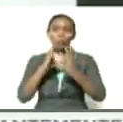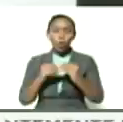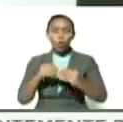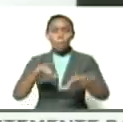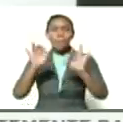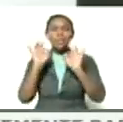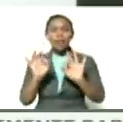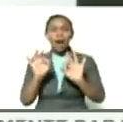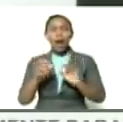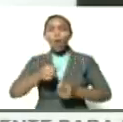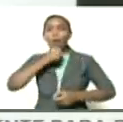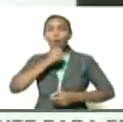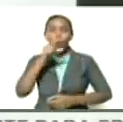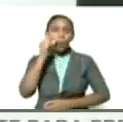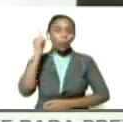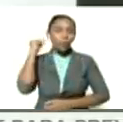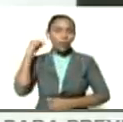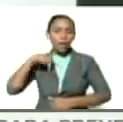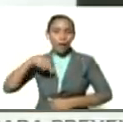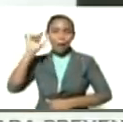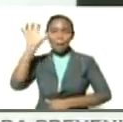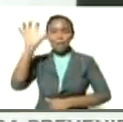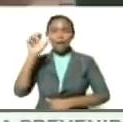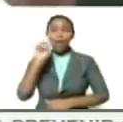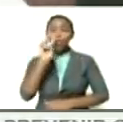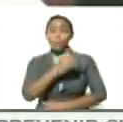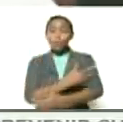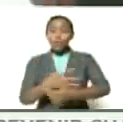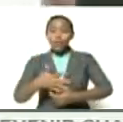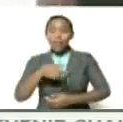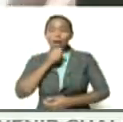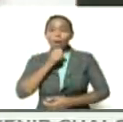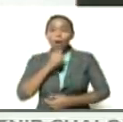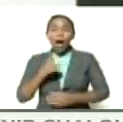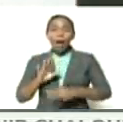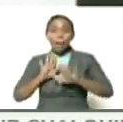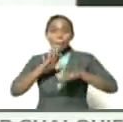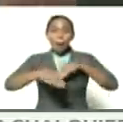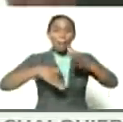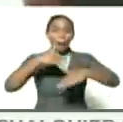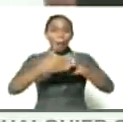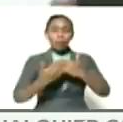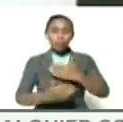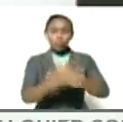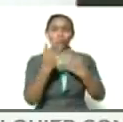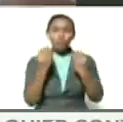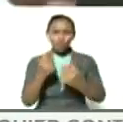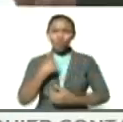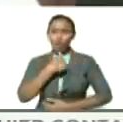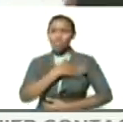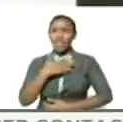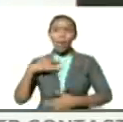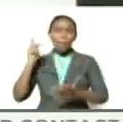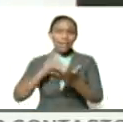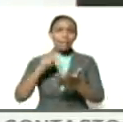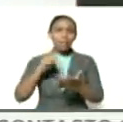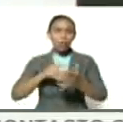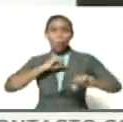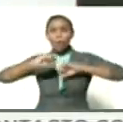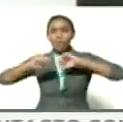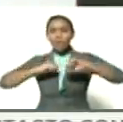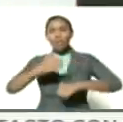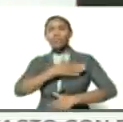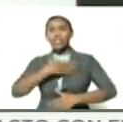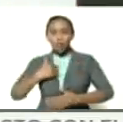a los abuelos y a las abuelas de la patria. Más de dos millones de abuelos han dicho, han dado un paso adelante, han dicho, yo quiero ser parte de este movimiento, quiero